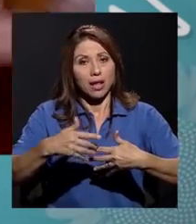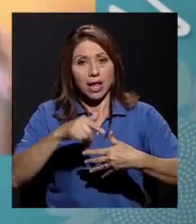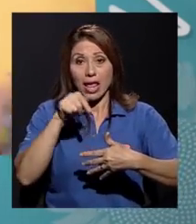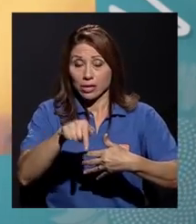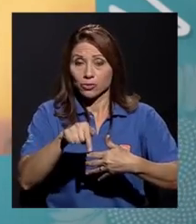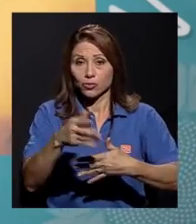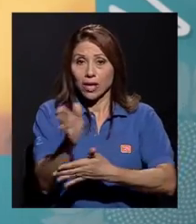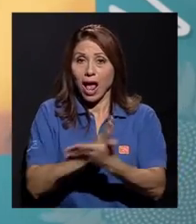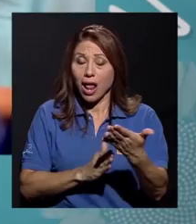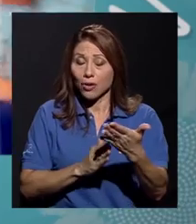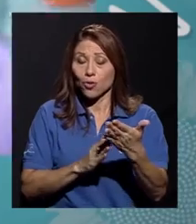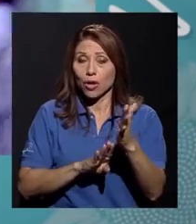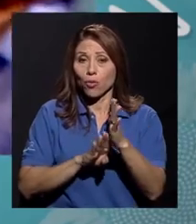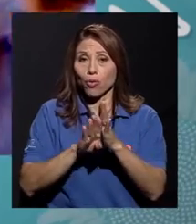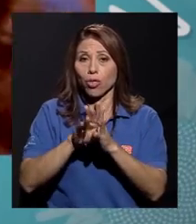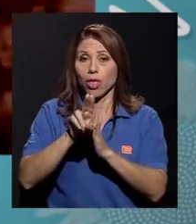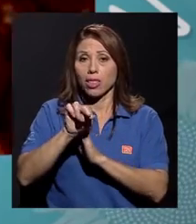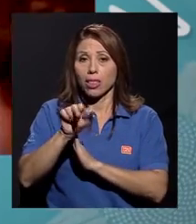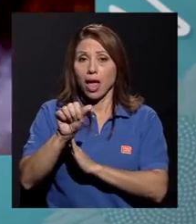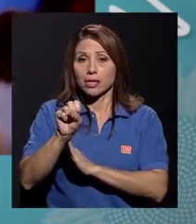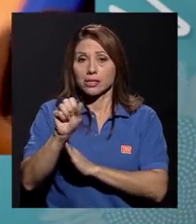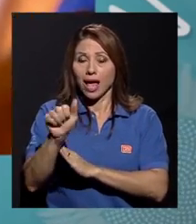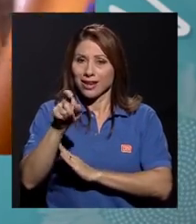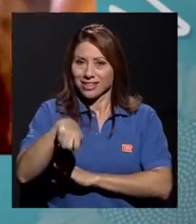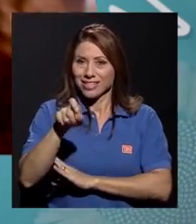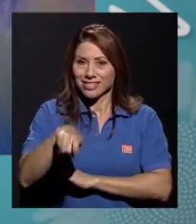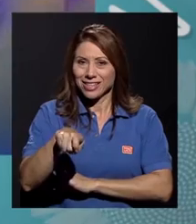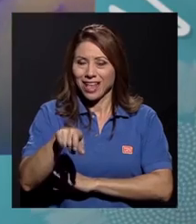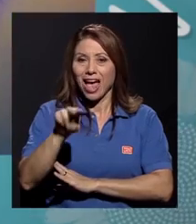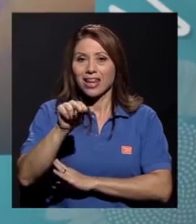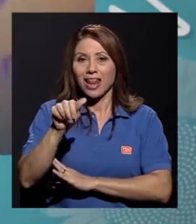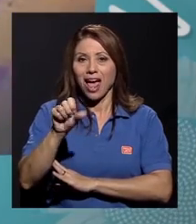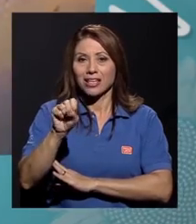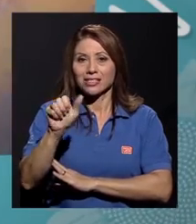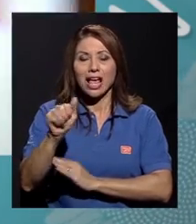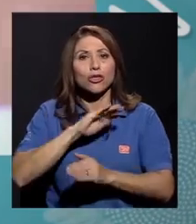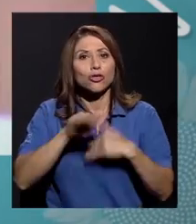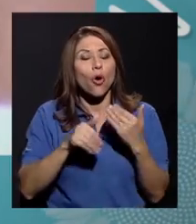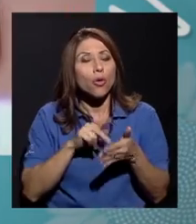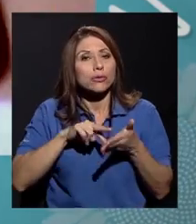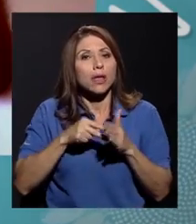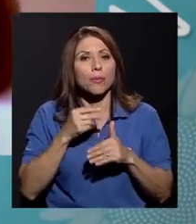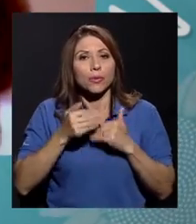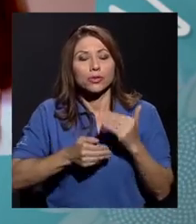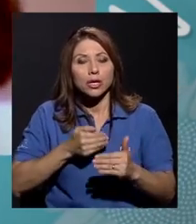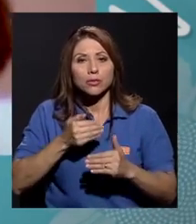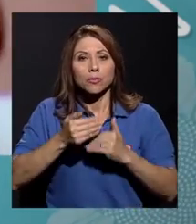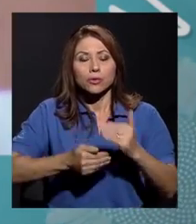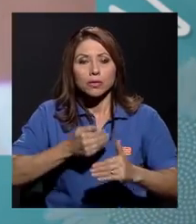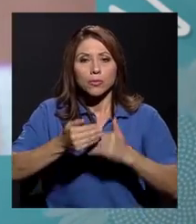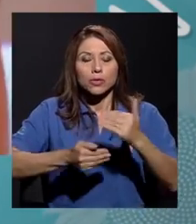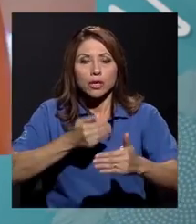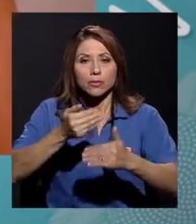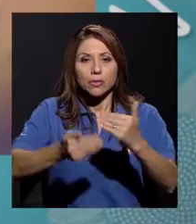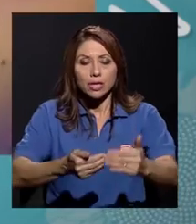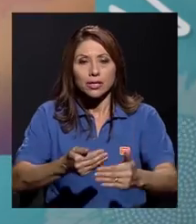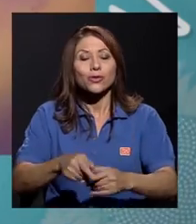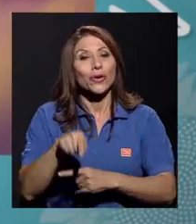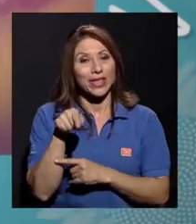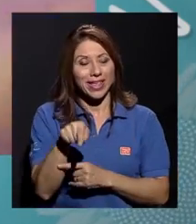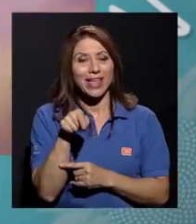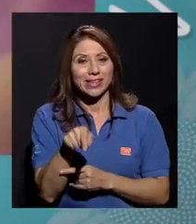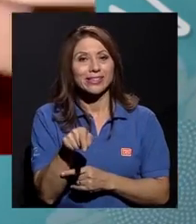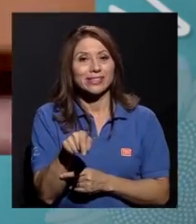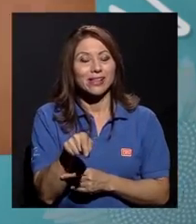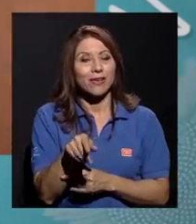es algo que la NASA necesita. La NASA es todo proceso, proceso, proceso. Y esa fue la fundación de